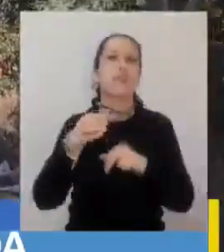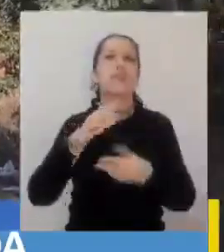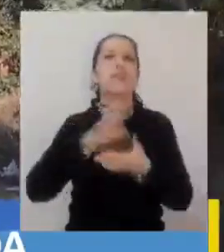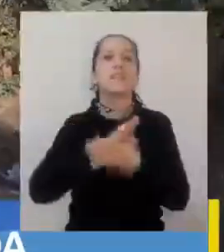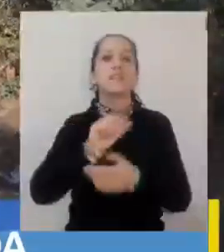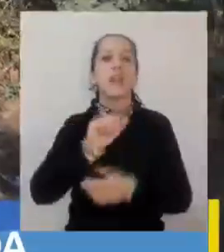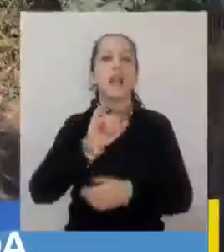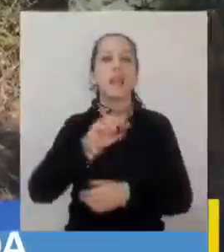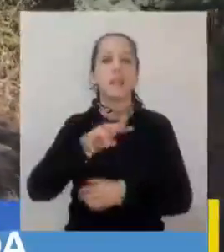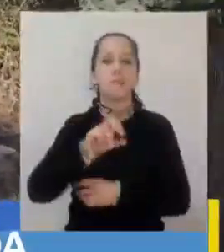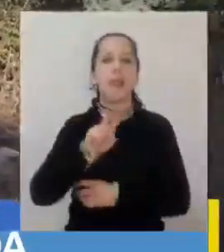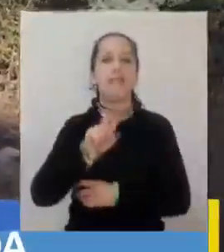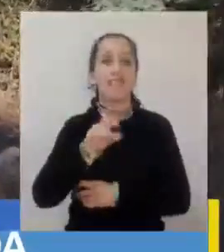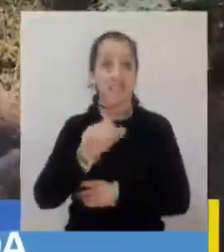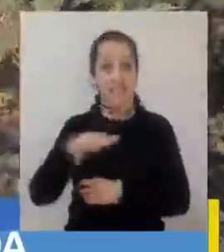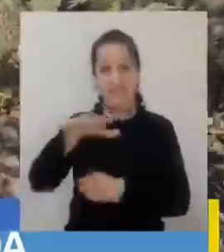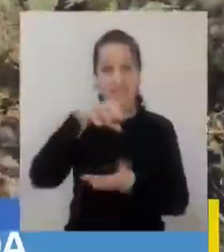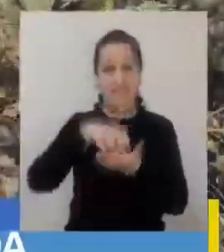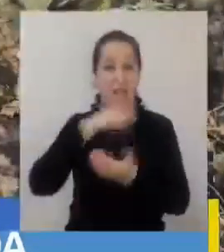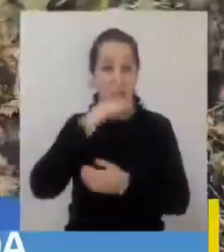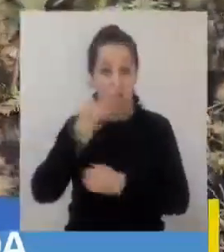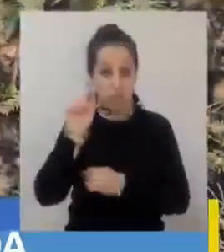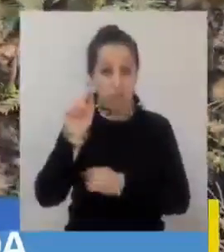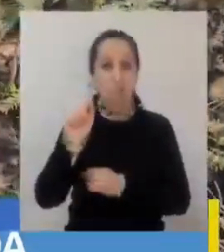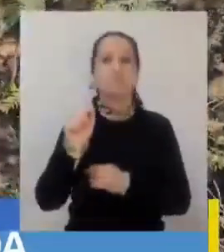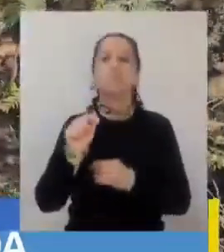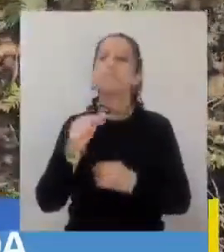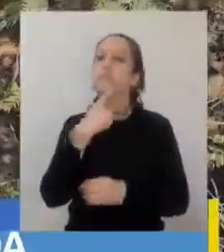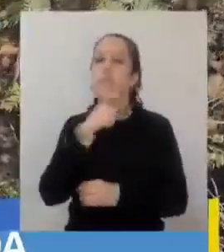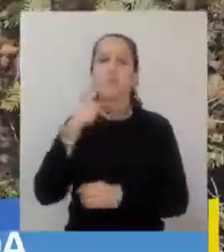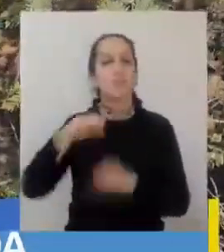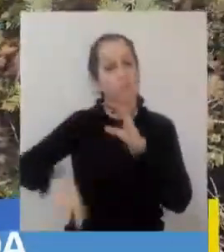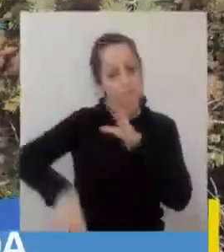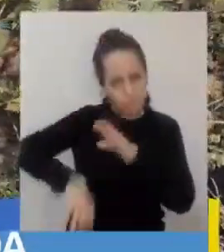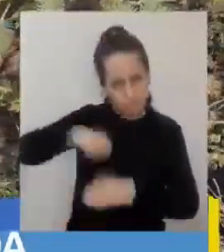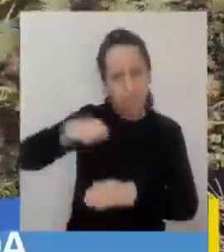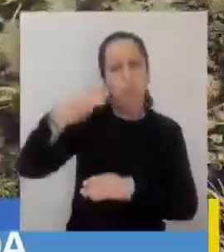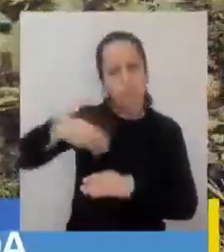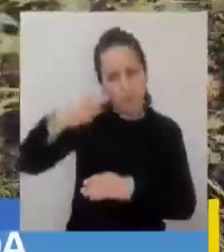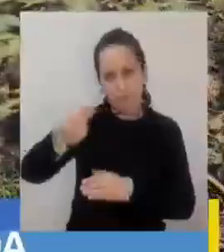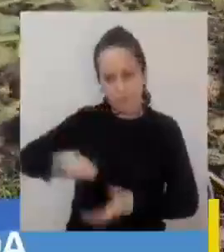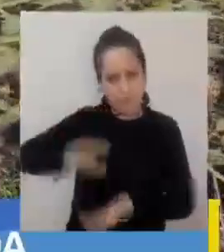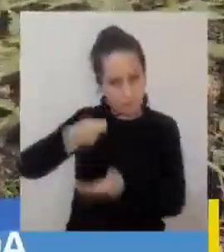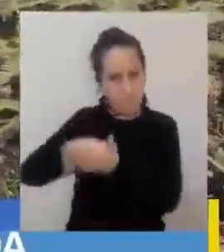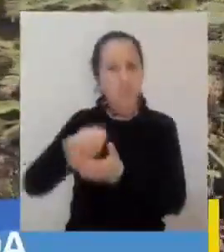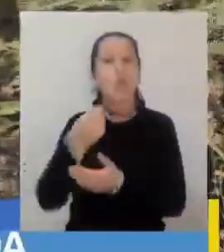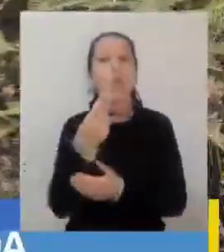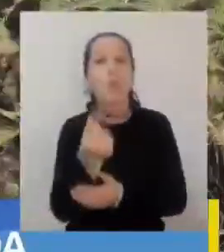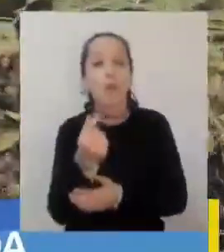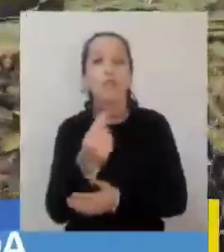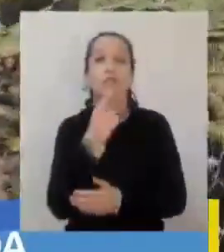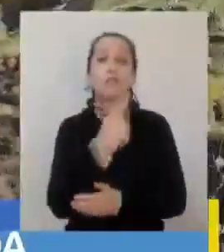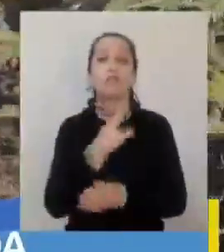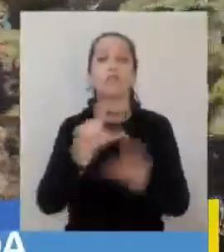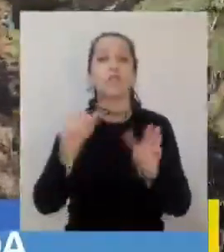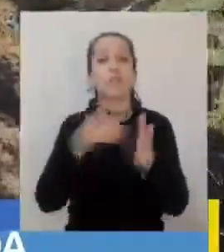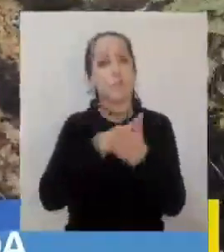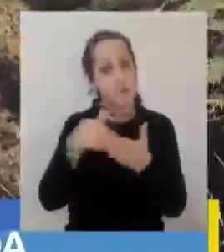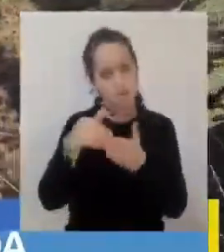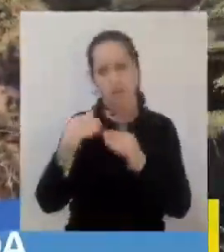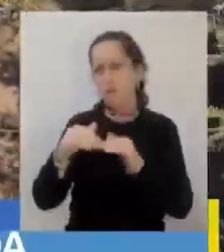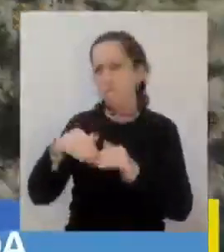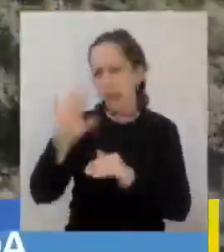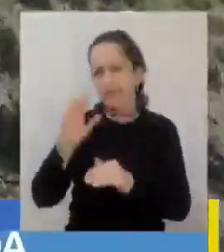Chaimavida. De esta manera y con recursos 100% municipales que supera los 170 millones de pesos,